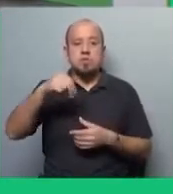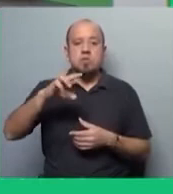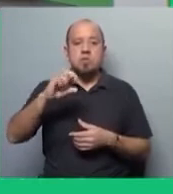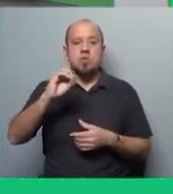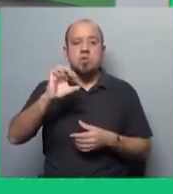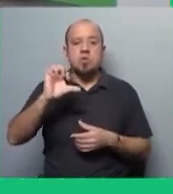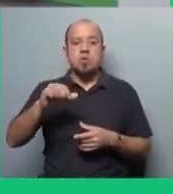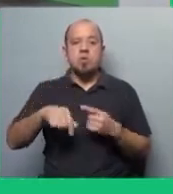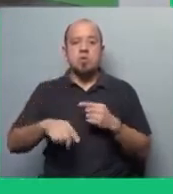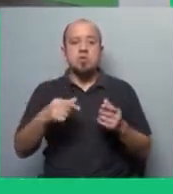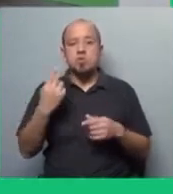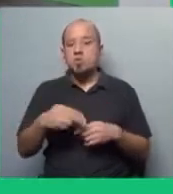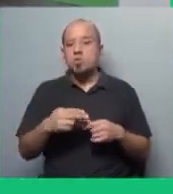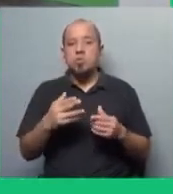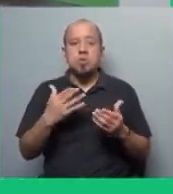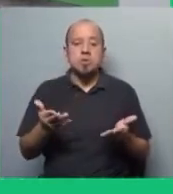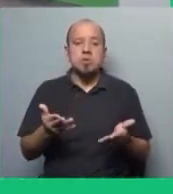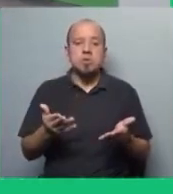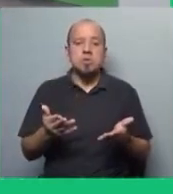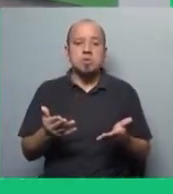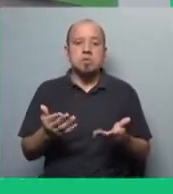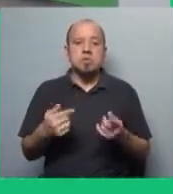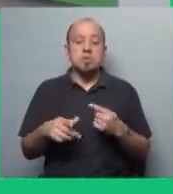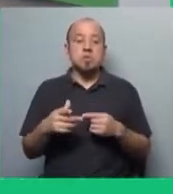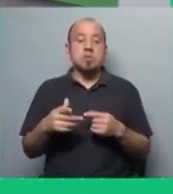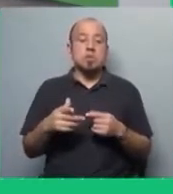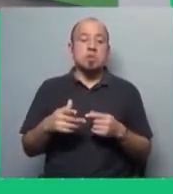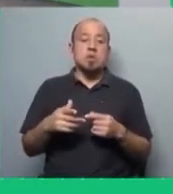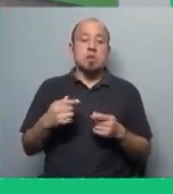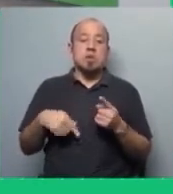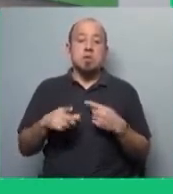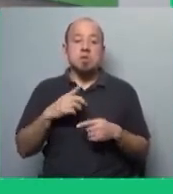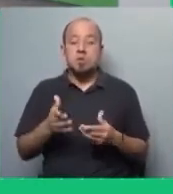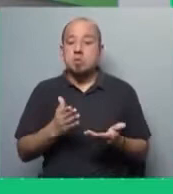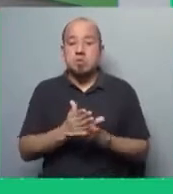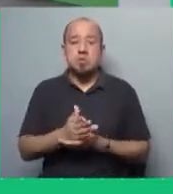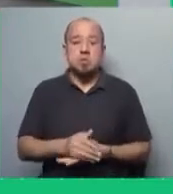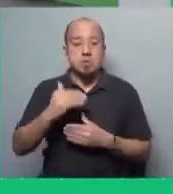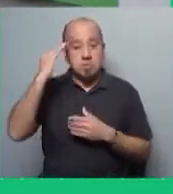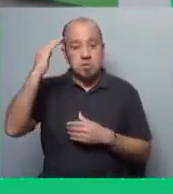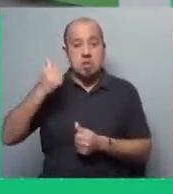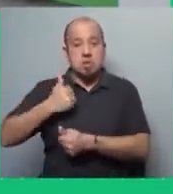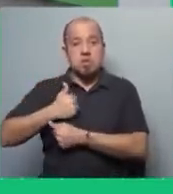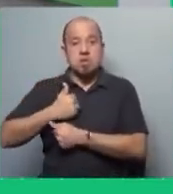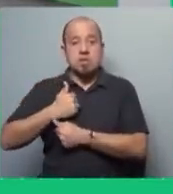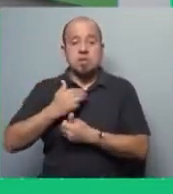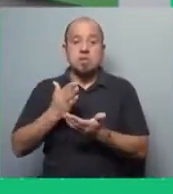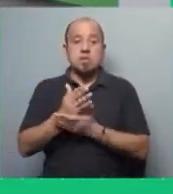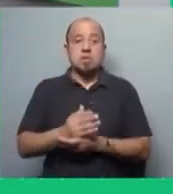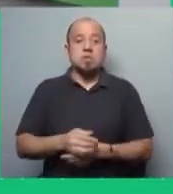Haití. Nunca le permitieron, tanto que fue siempre, ha sido presencia militar, intervenciones militares,